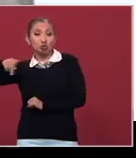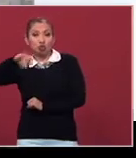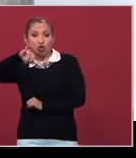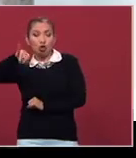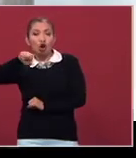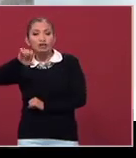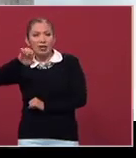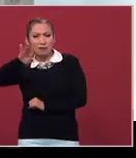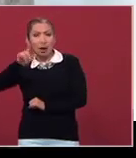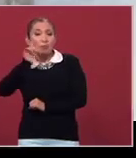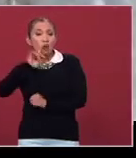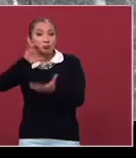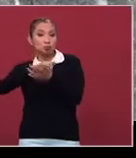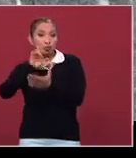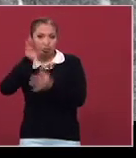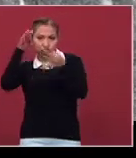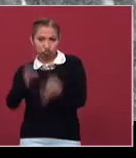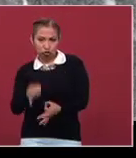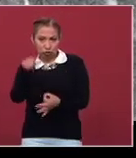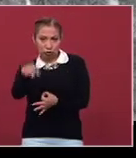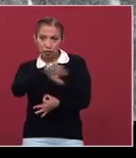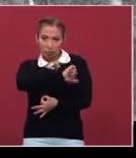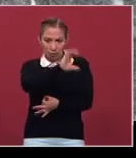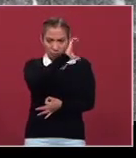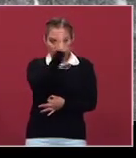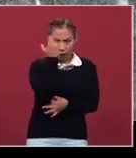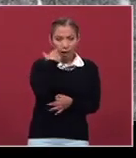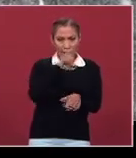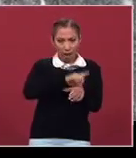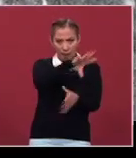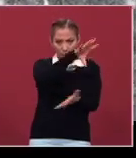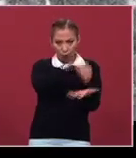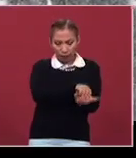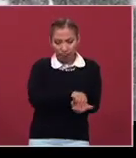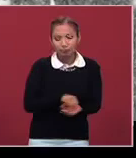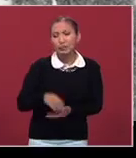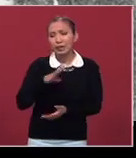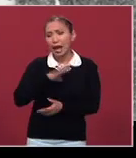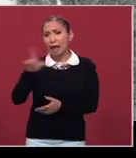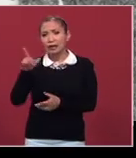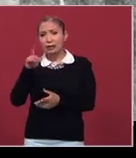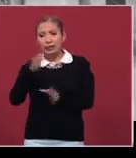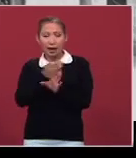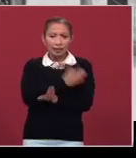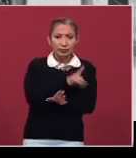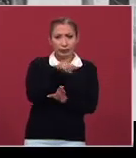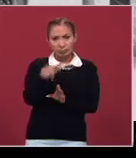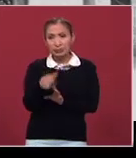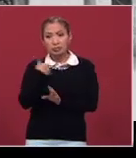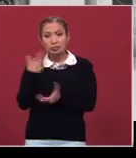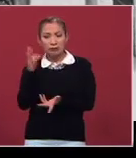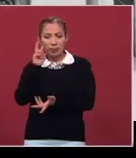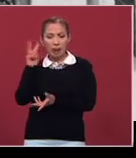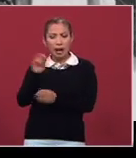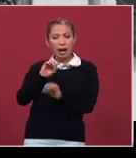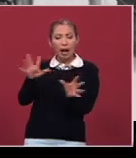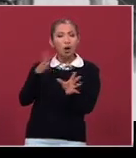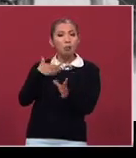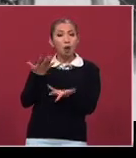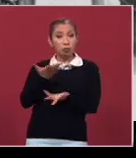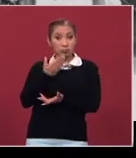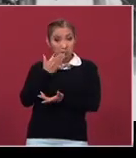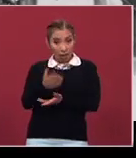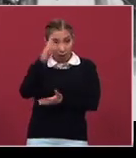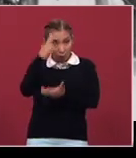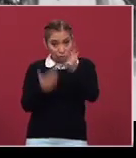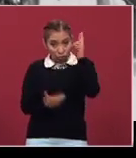formal, vivió muchos años después. También exhibiremos una foto del día de su boda y muchos años después, en donde era claro cómo no le había hecho justicia la